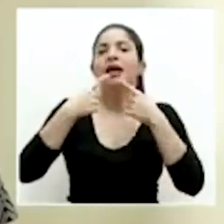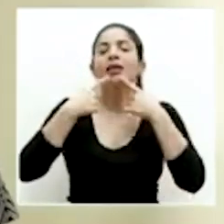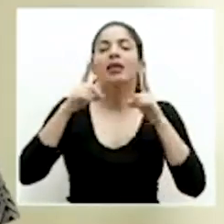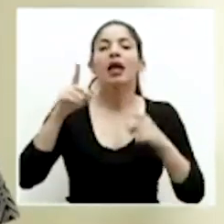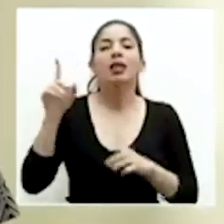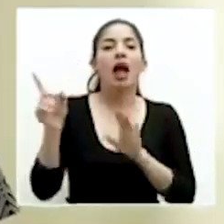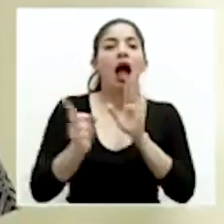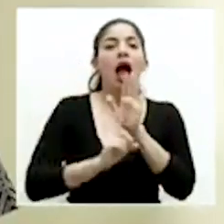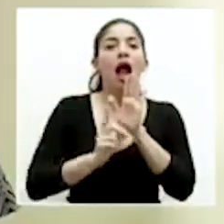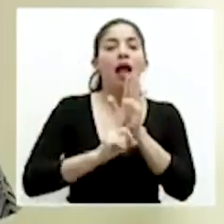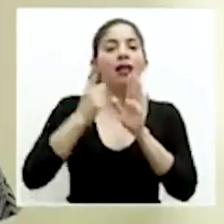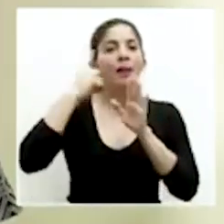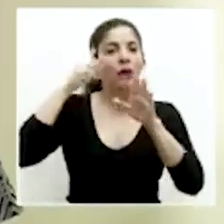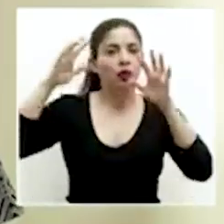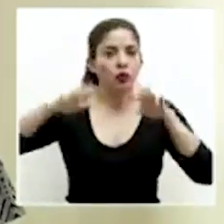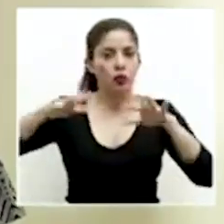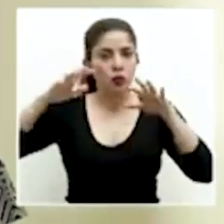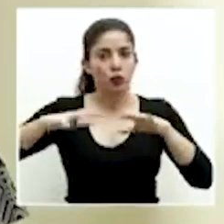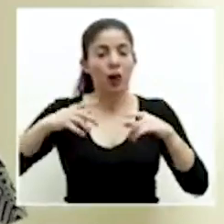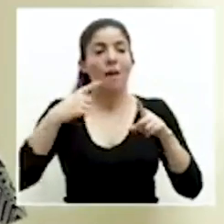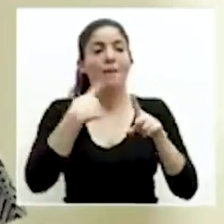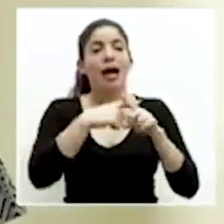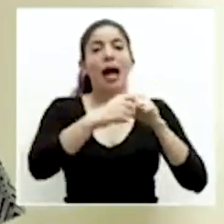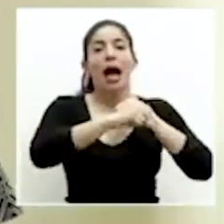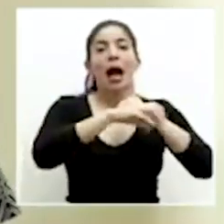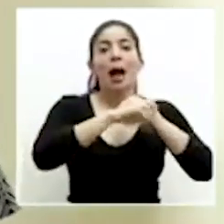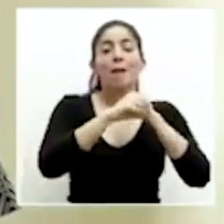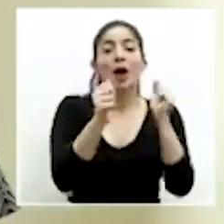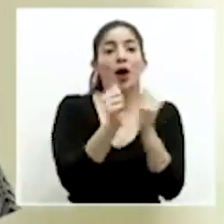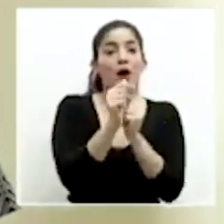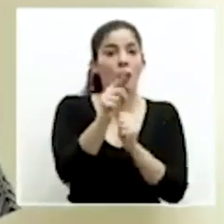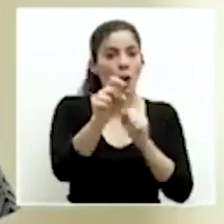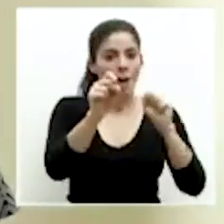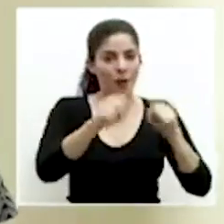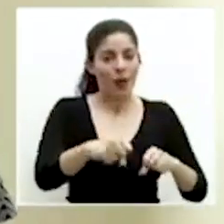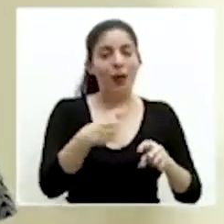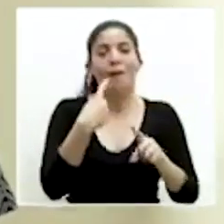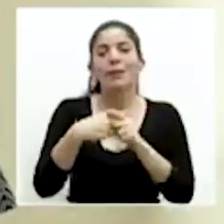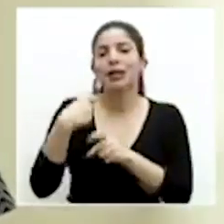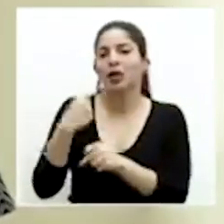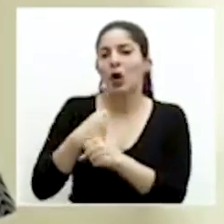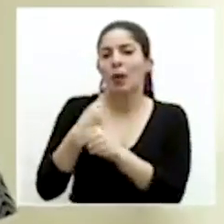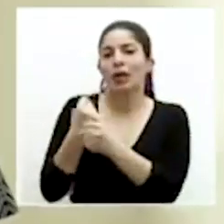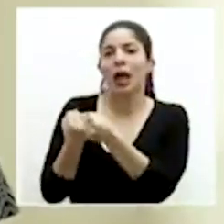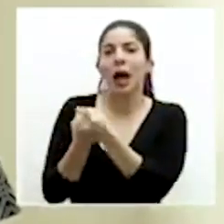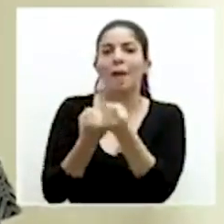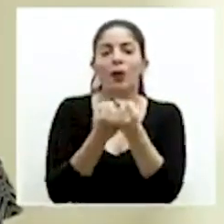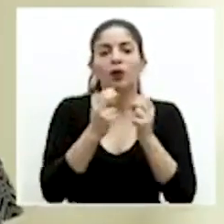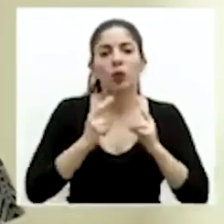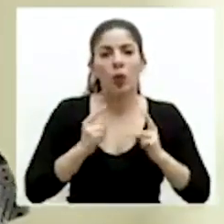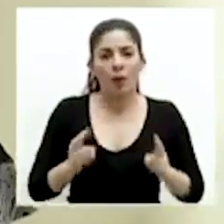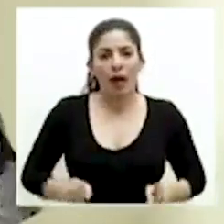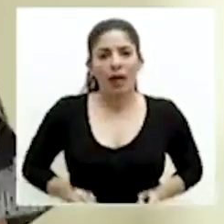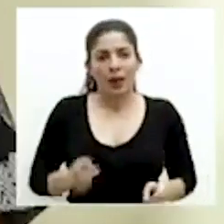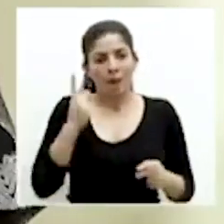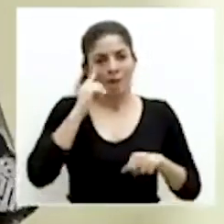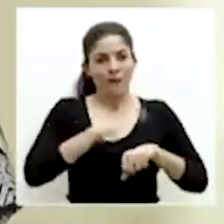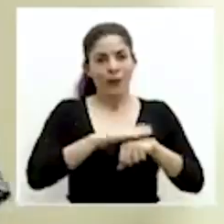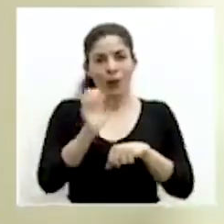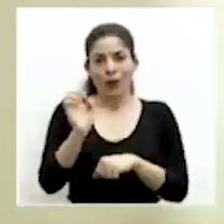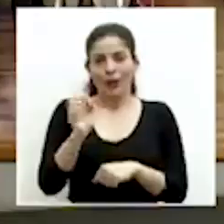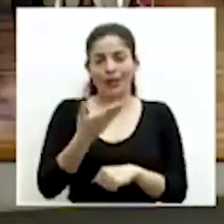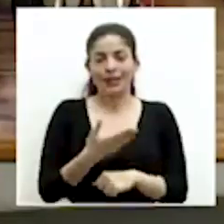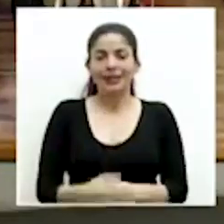alertas por lluvias, el estatus de la campaña con voz Podemos, y sobre el operativo de asistencia humanitaria ante la emergencia.